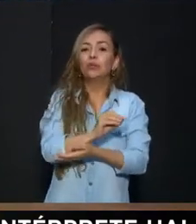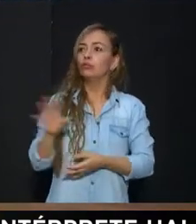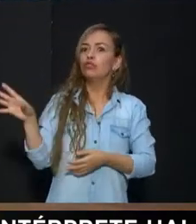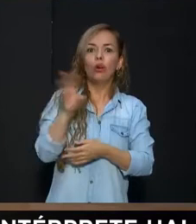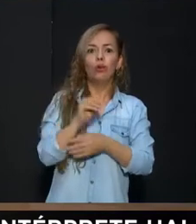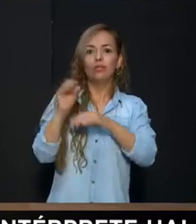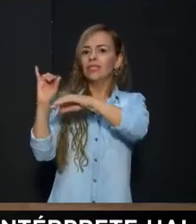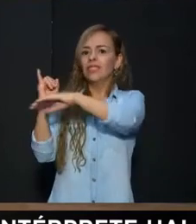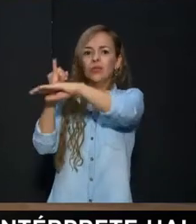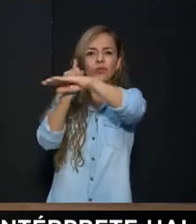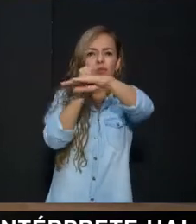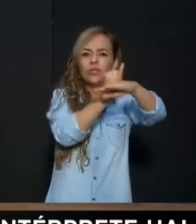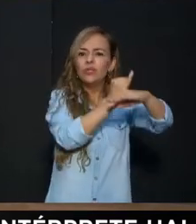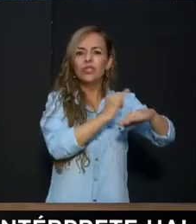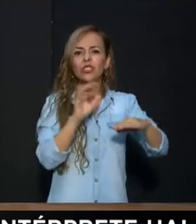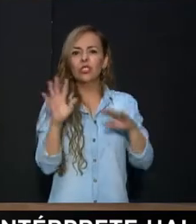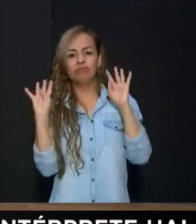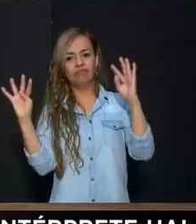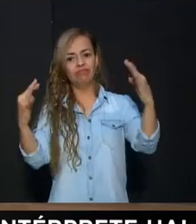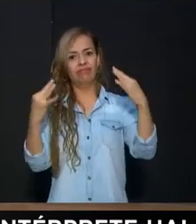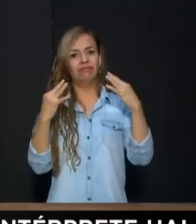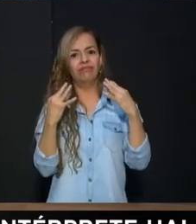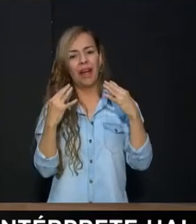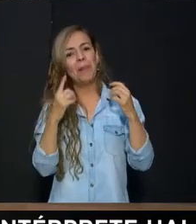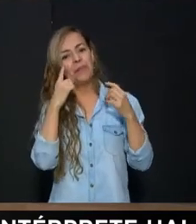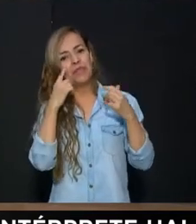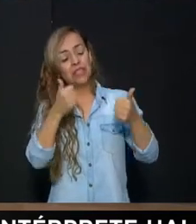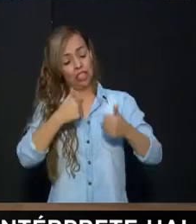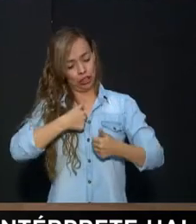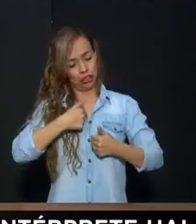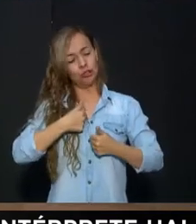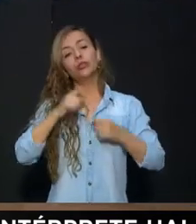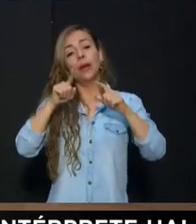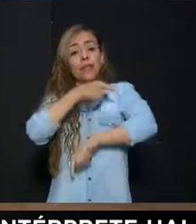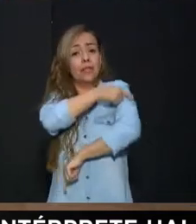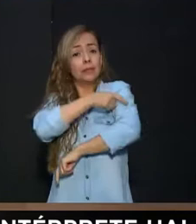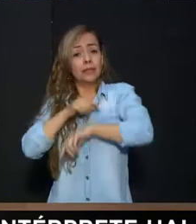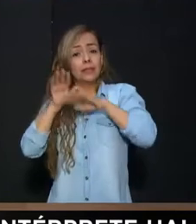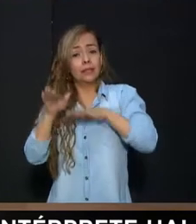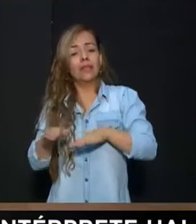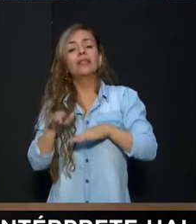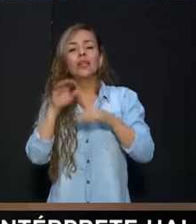instituciones Al programa Y pues Yo soy Representante De la UA En la José María Bernal Entonces quería